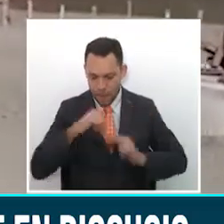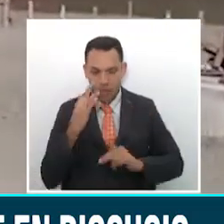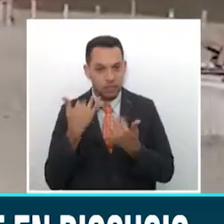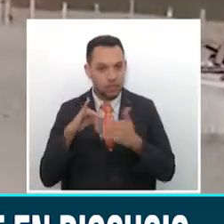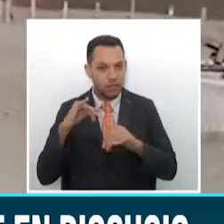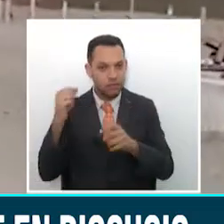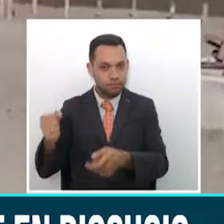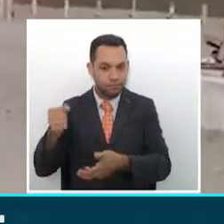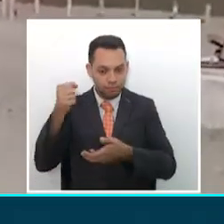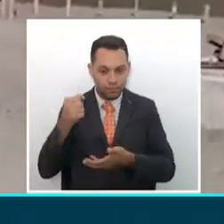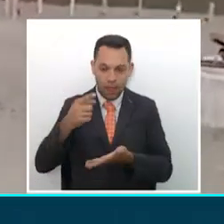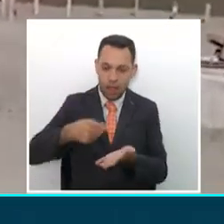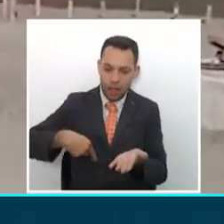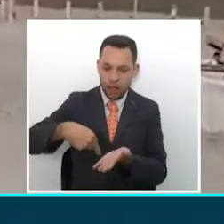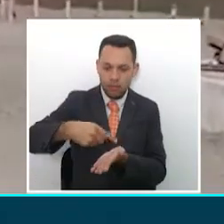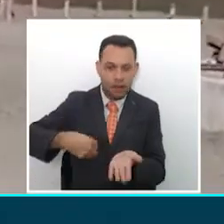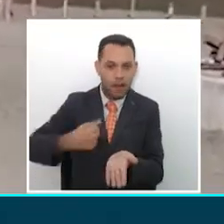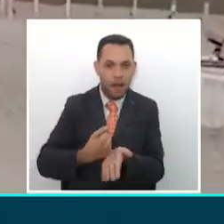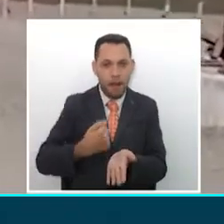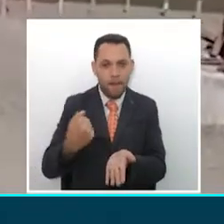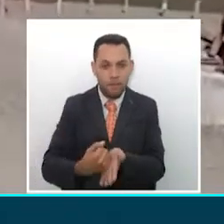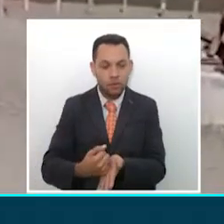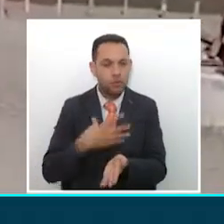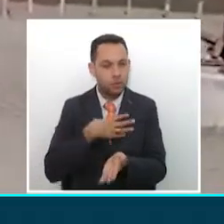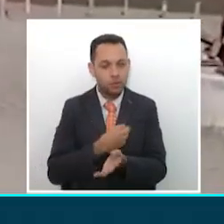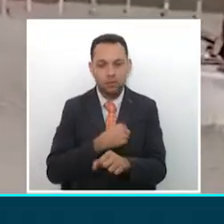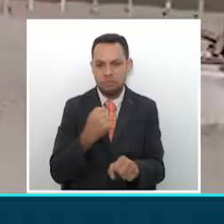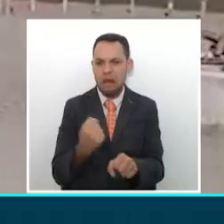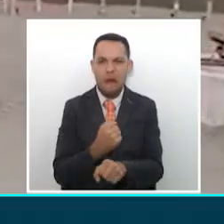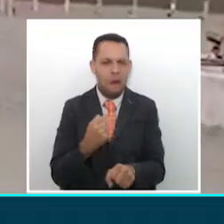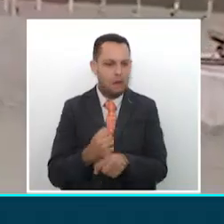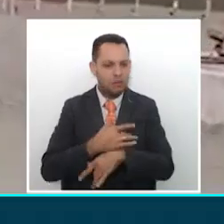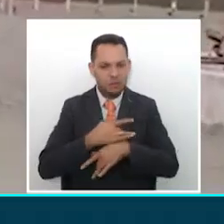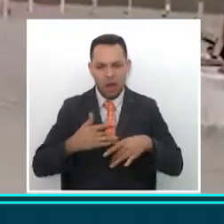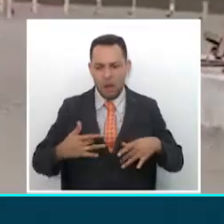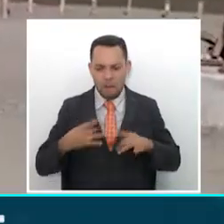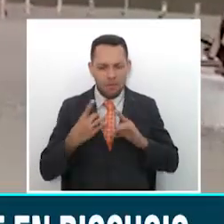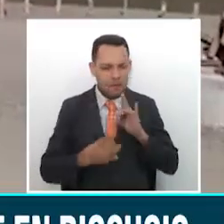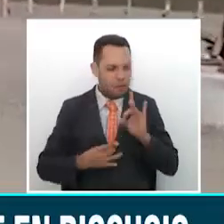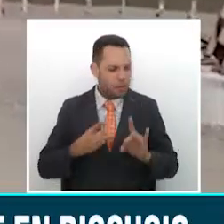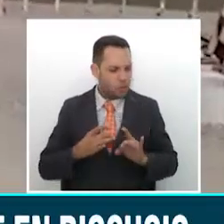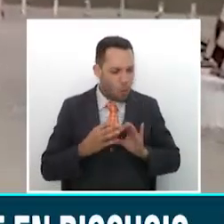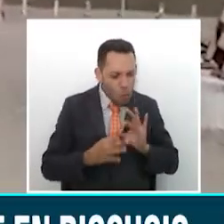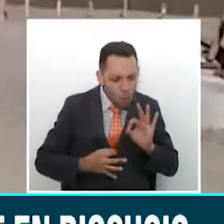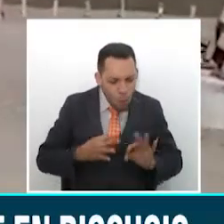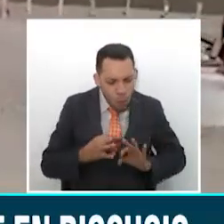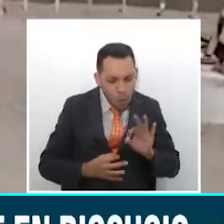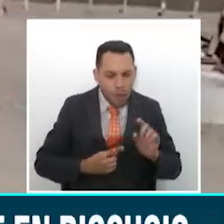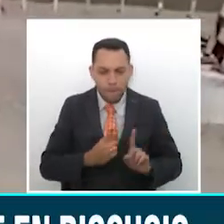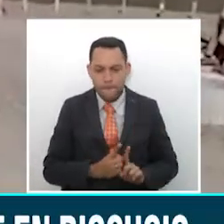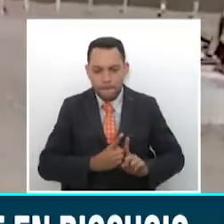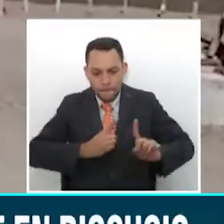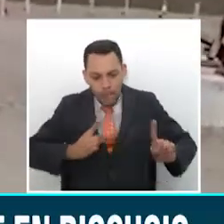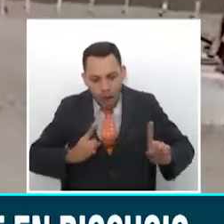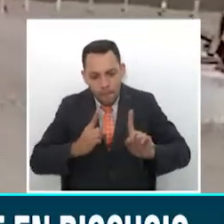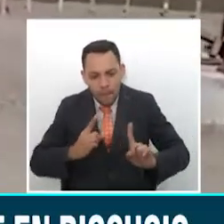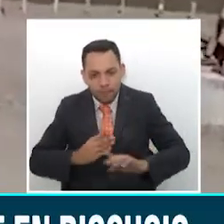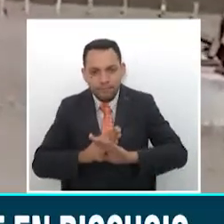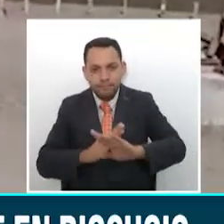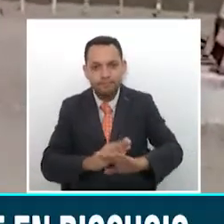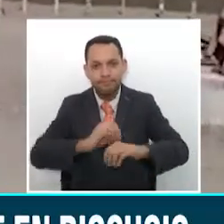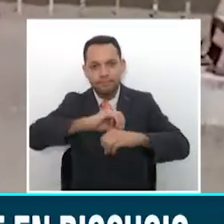dando pleno cumplimiento a todos los protocolos de bioseguridad para evitar los contagios del COVID-19.